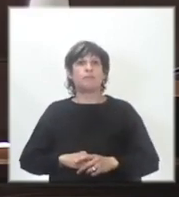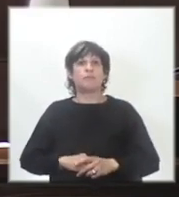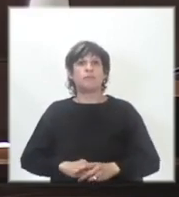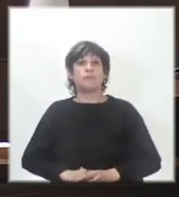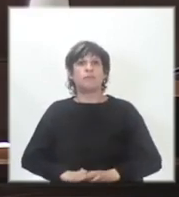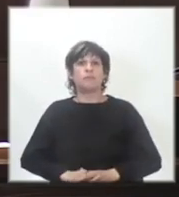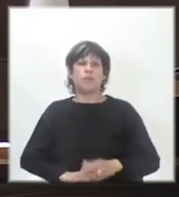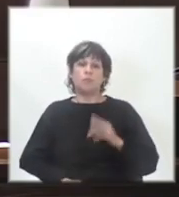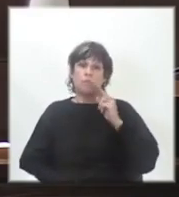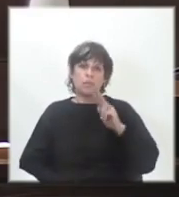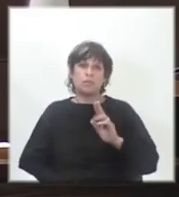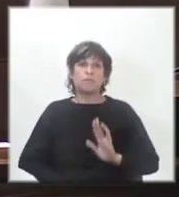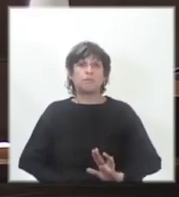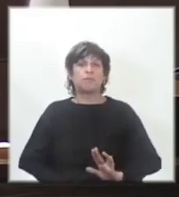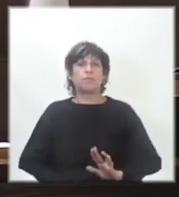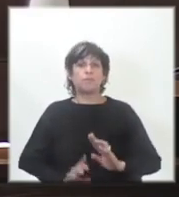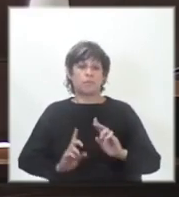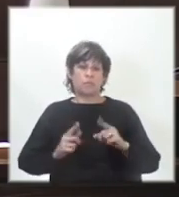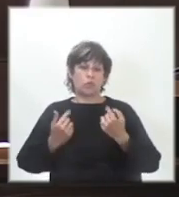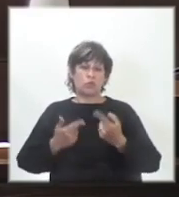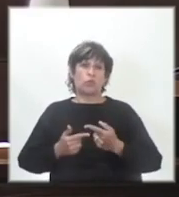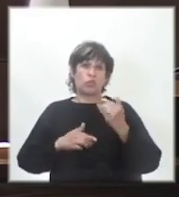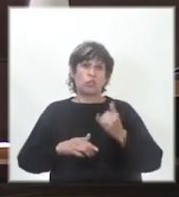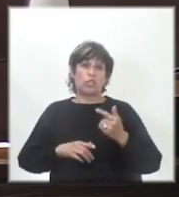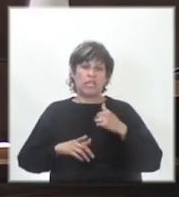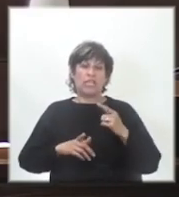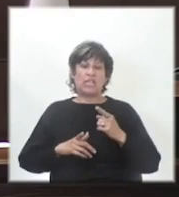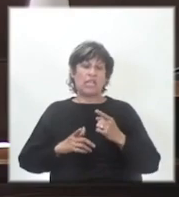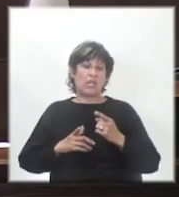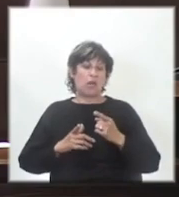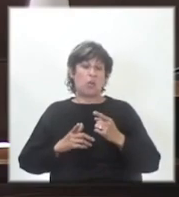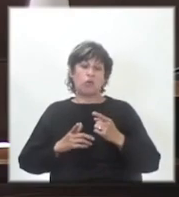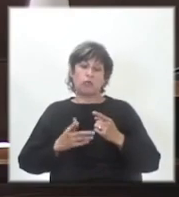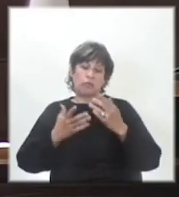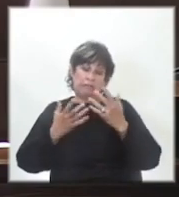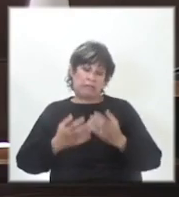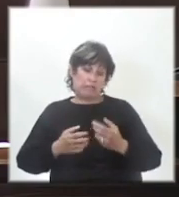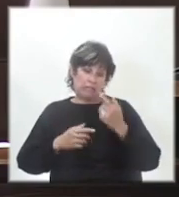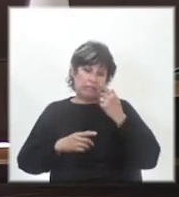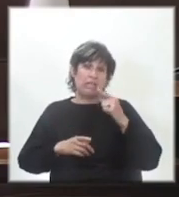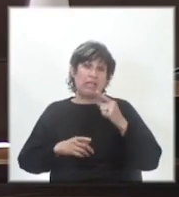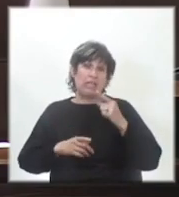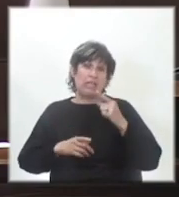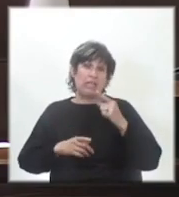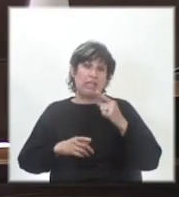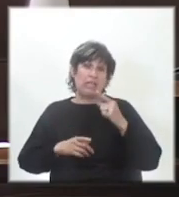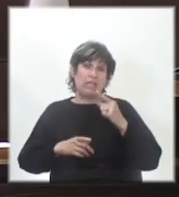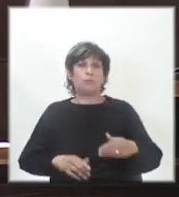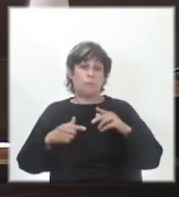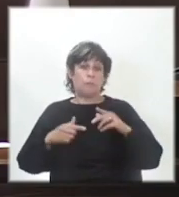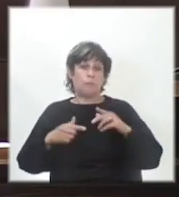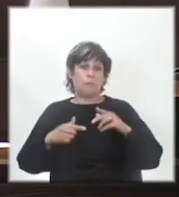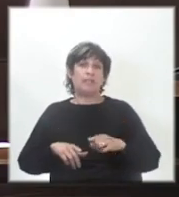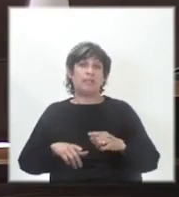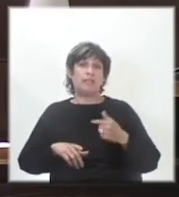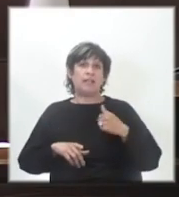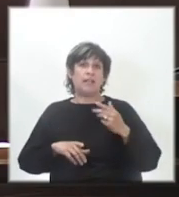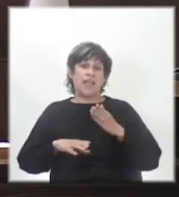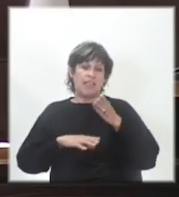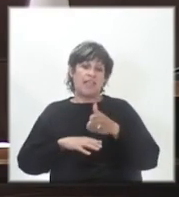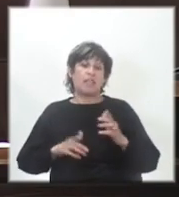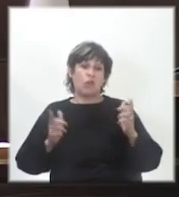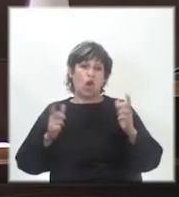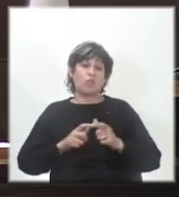Mire, nosotros teníamos toda la intención, Ministro, Presidente, de ir a una comisión